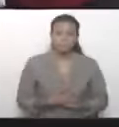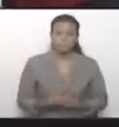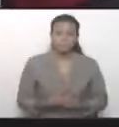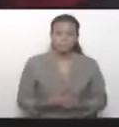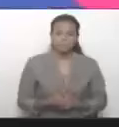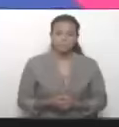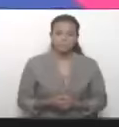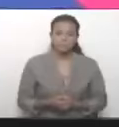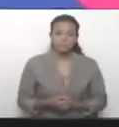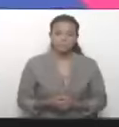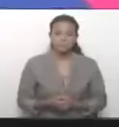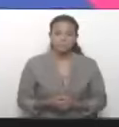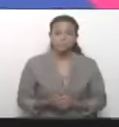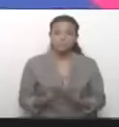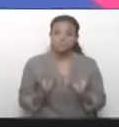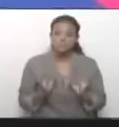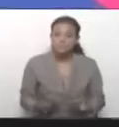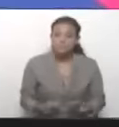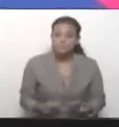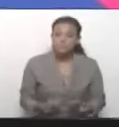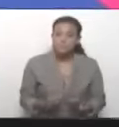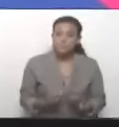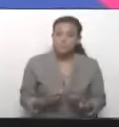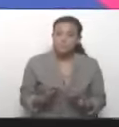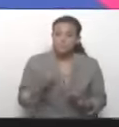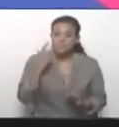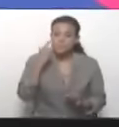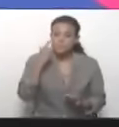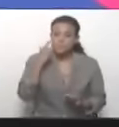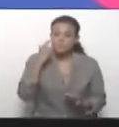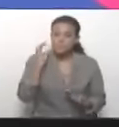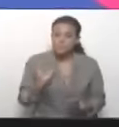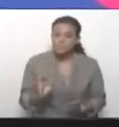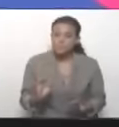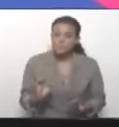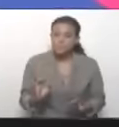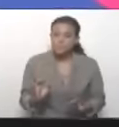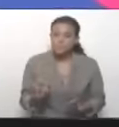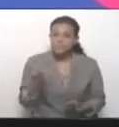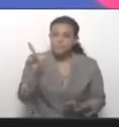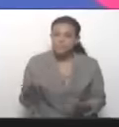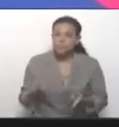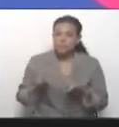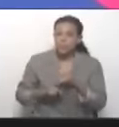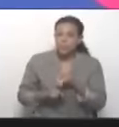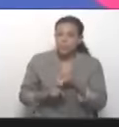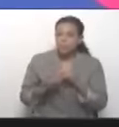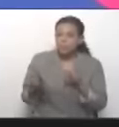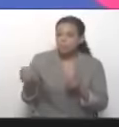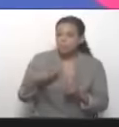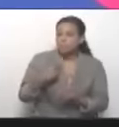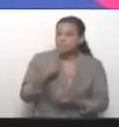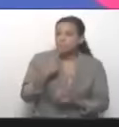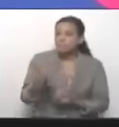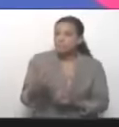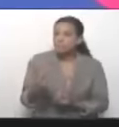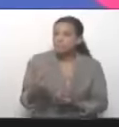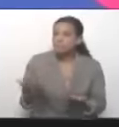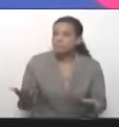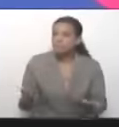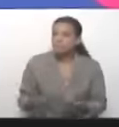Y estoy deseoso de escuchar a Silita. Silia.